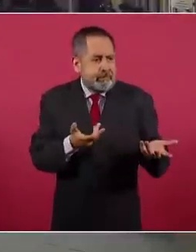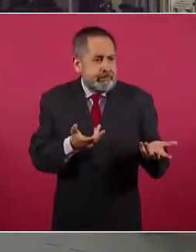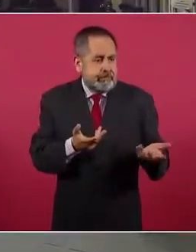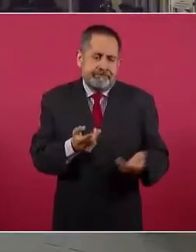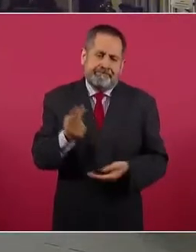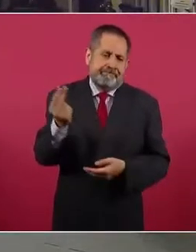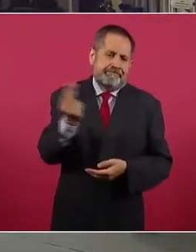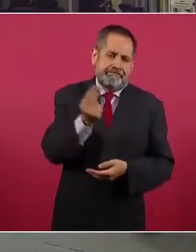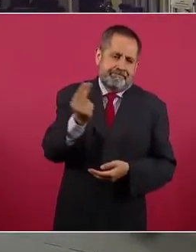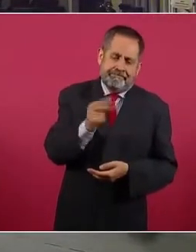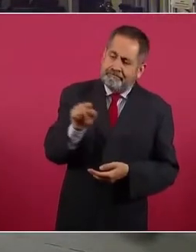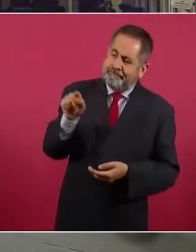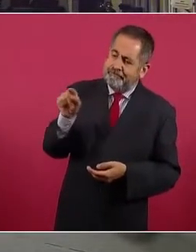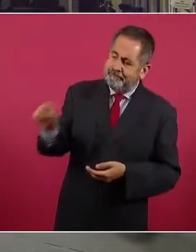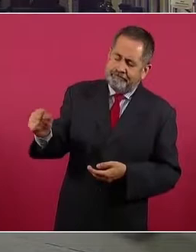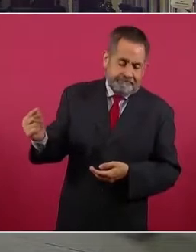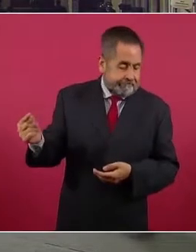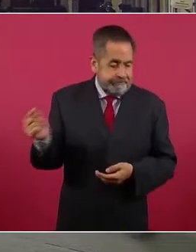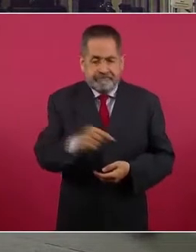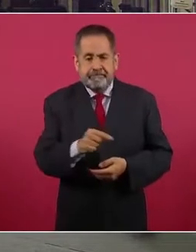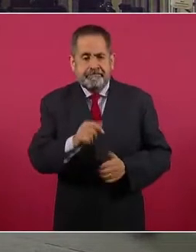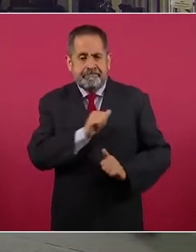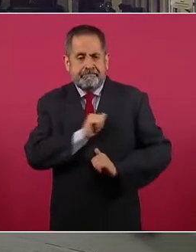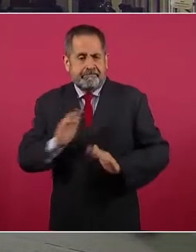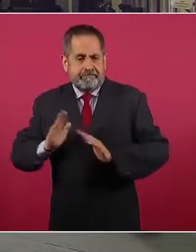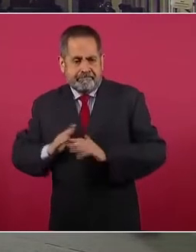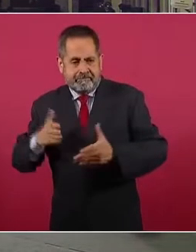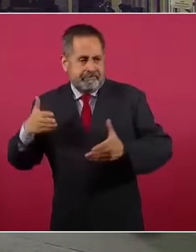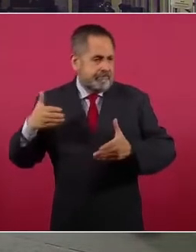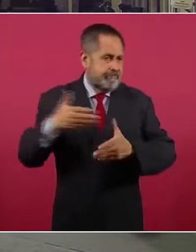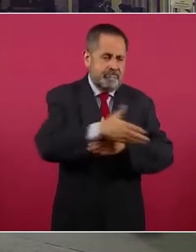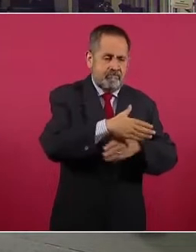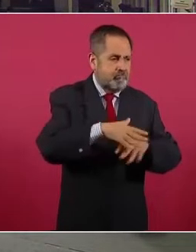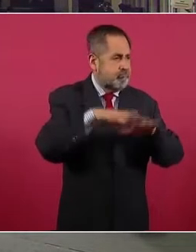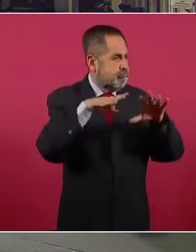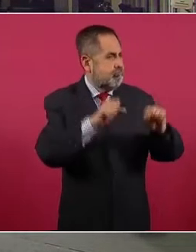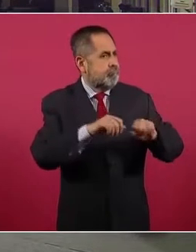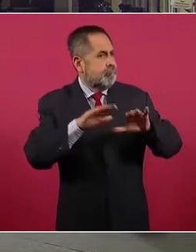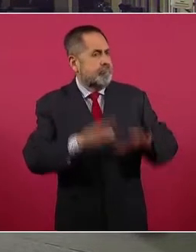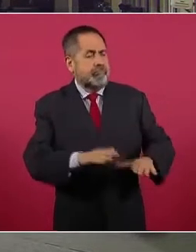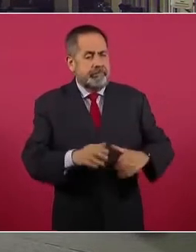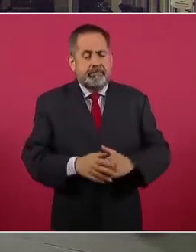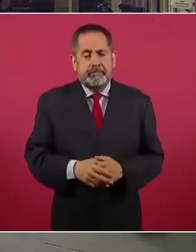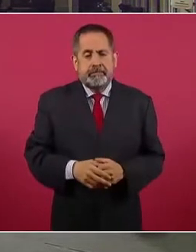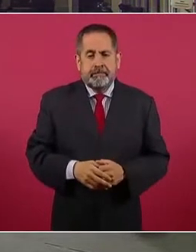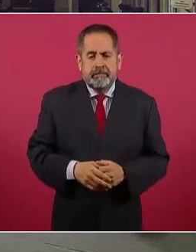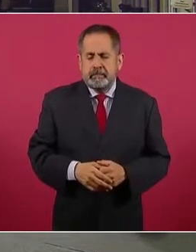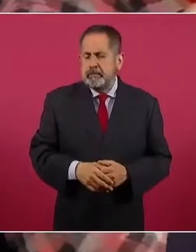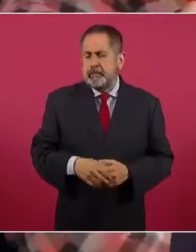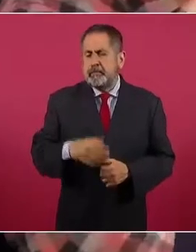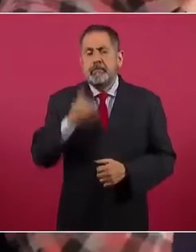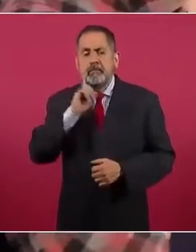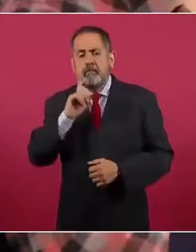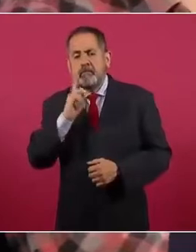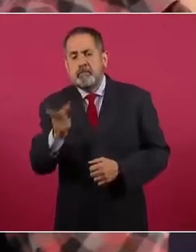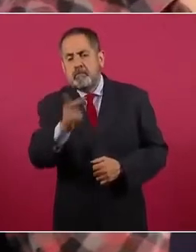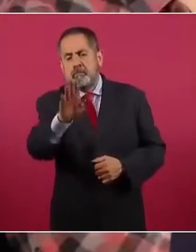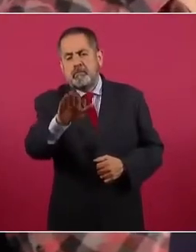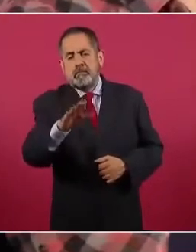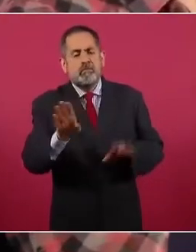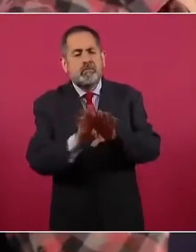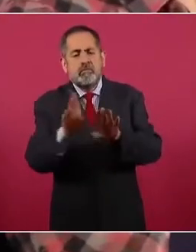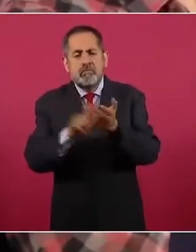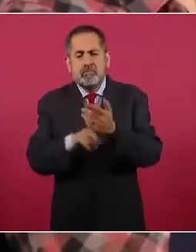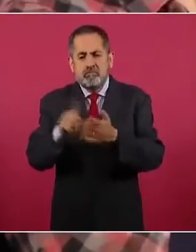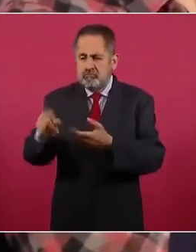que intervenga el Ejército. ¿Y cómo darle soporte a esa decisión de dejarlo a